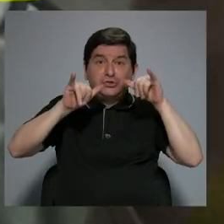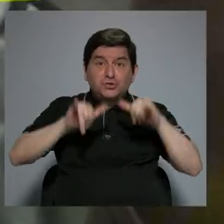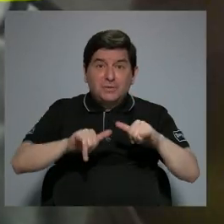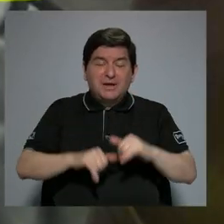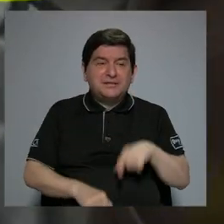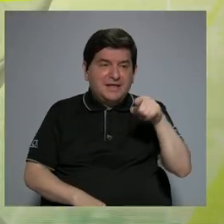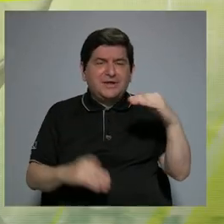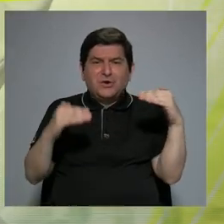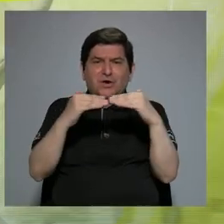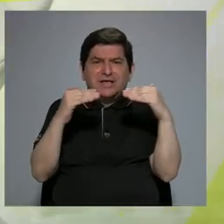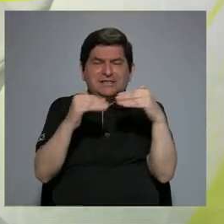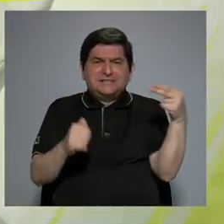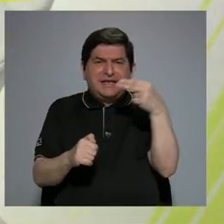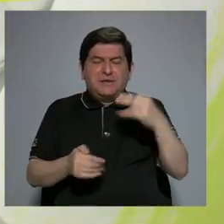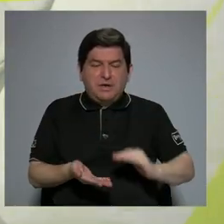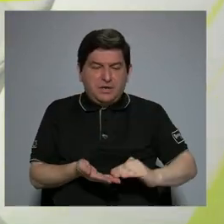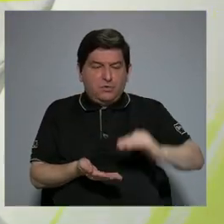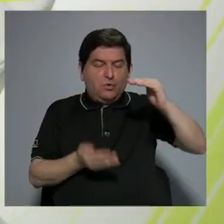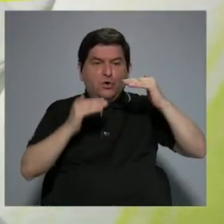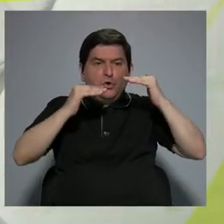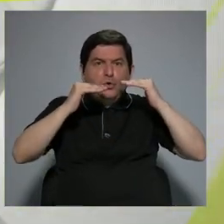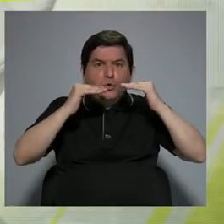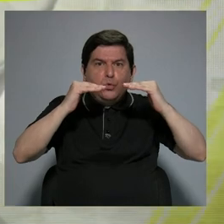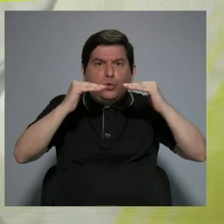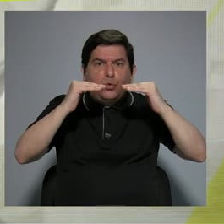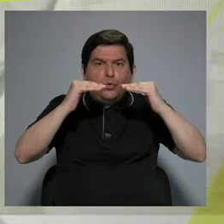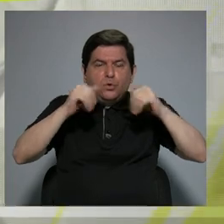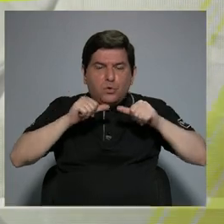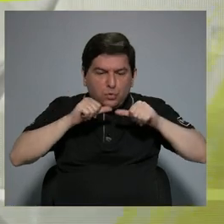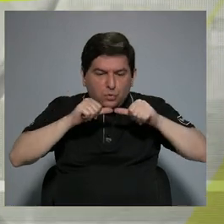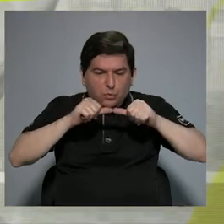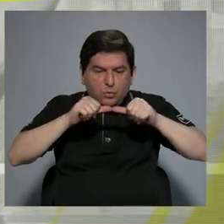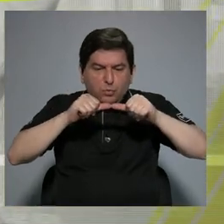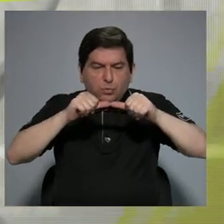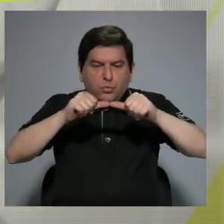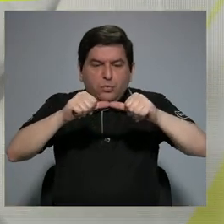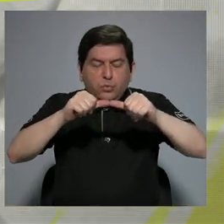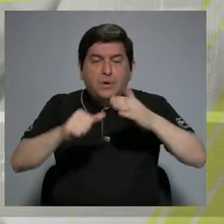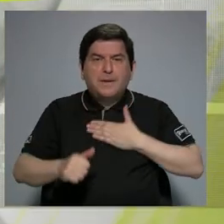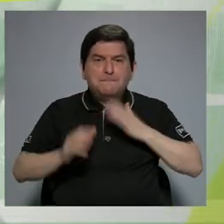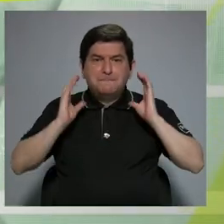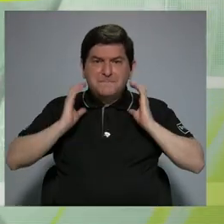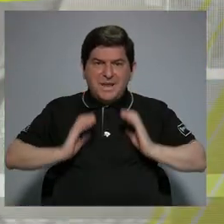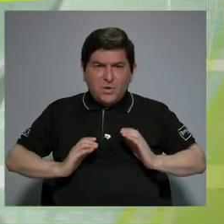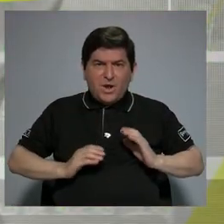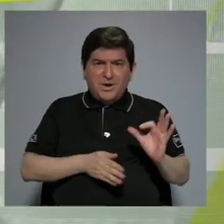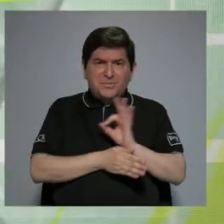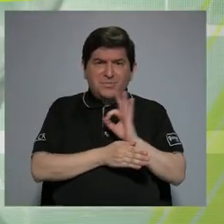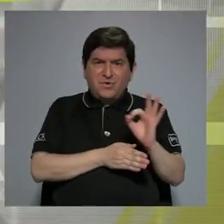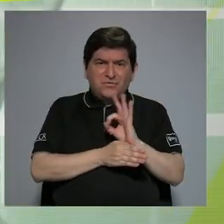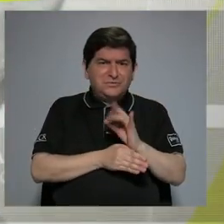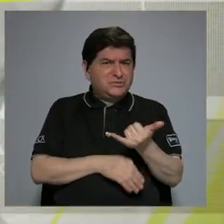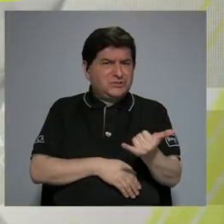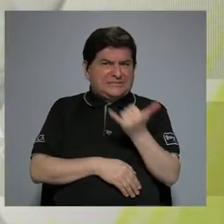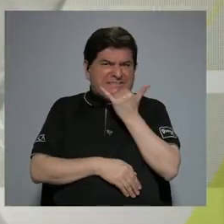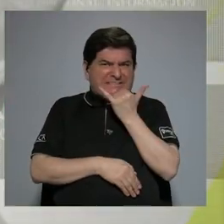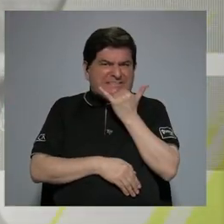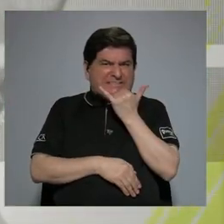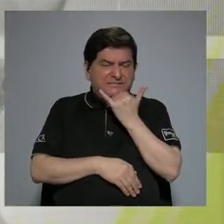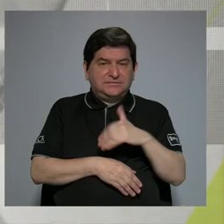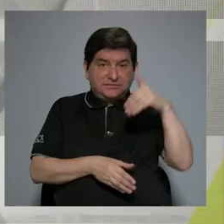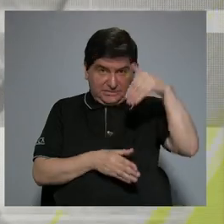esos niveles hormonales elevados, entonces lo que va a pasar es que mi cuerpo empieza a funcionar de forma incorrecta,